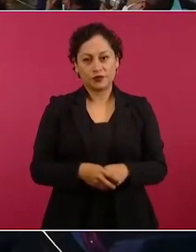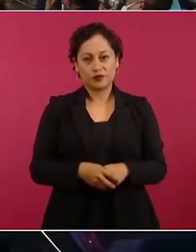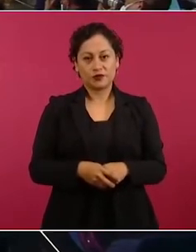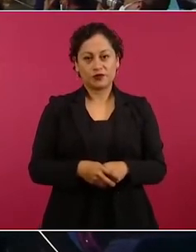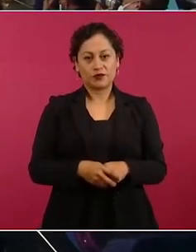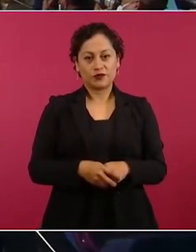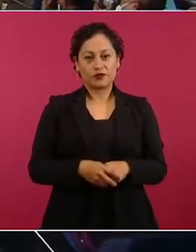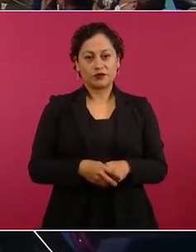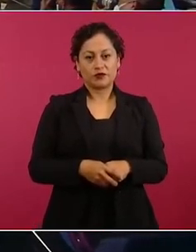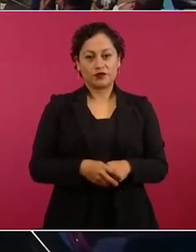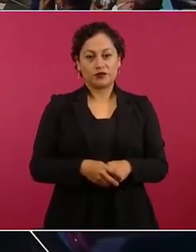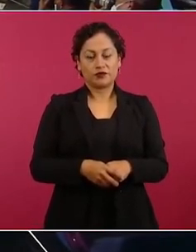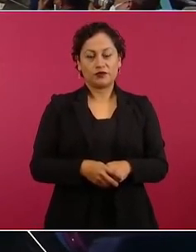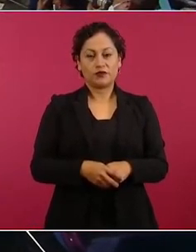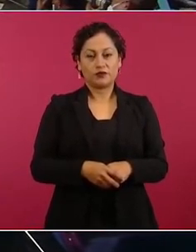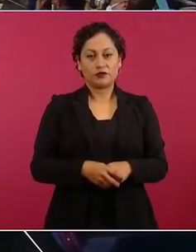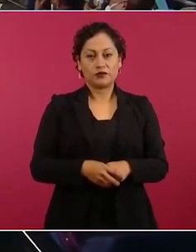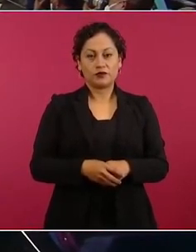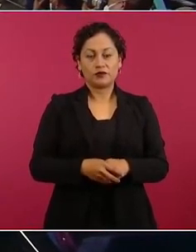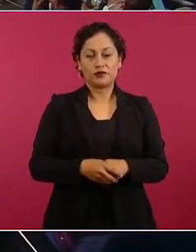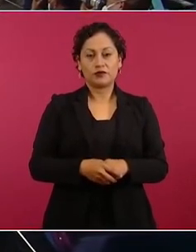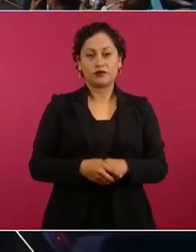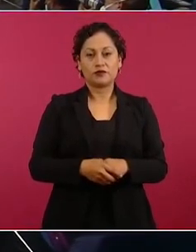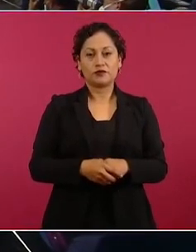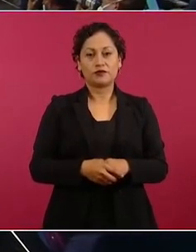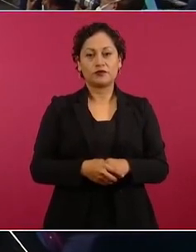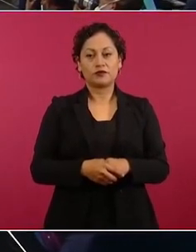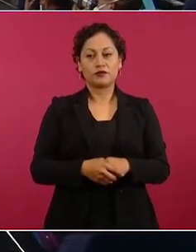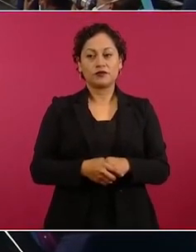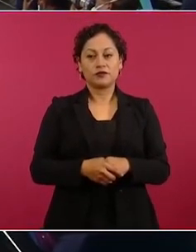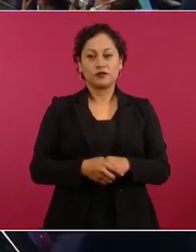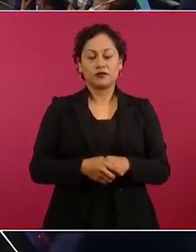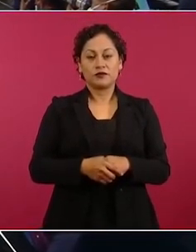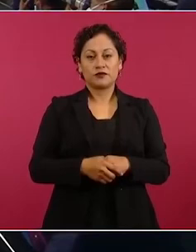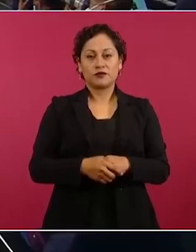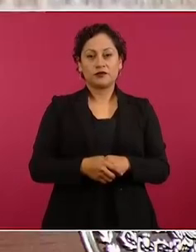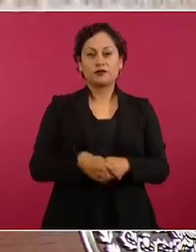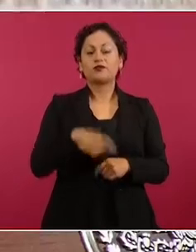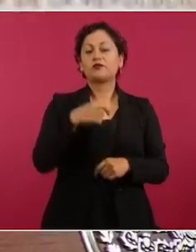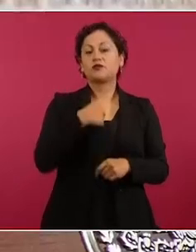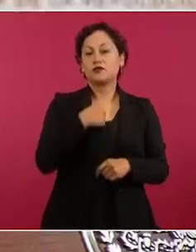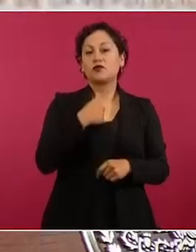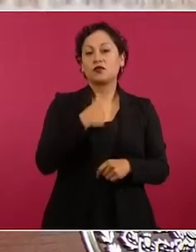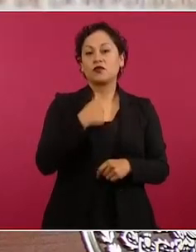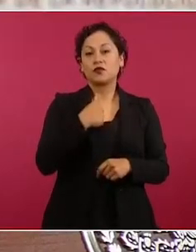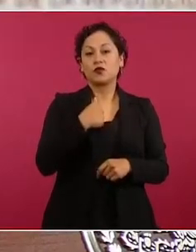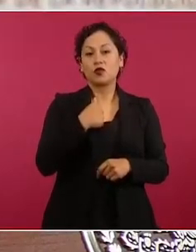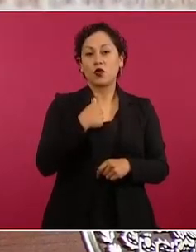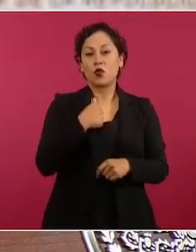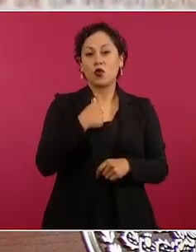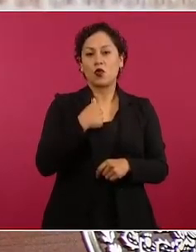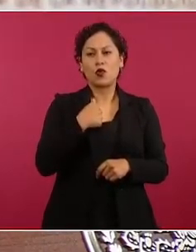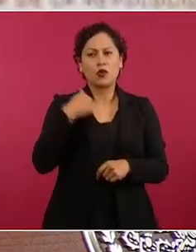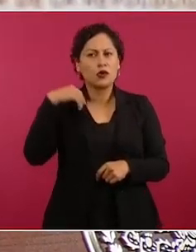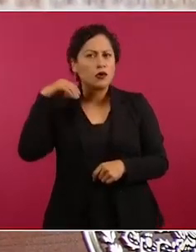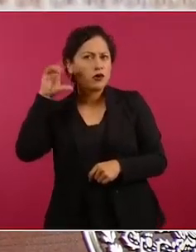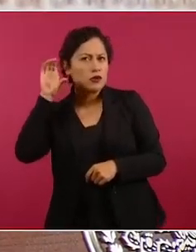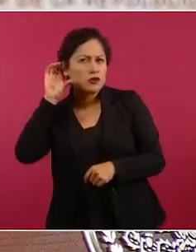informándome de que era compañero de